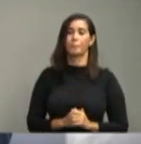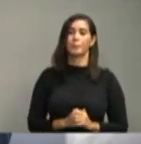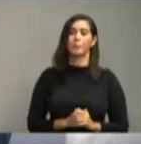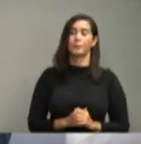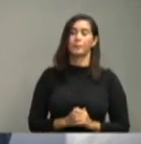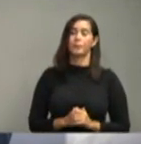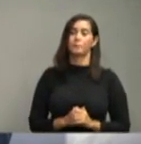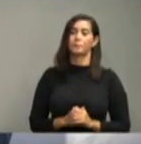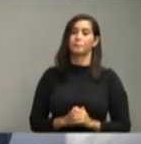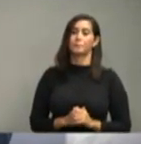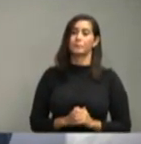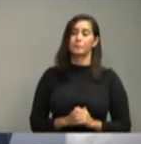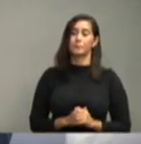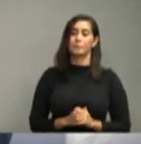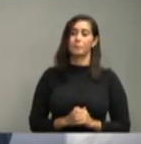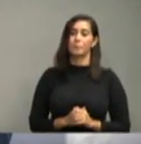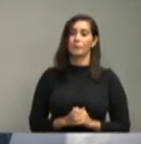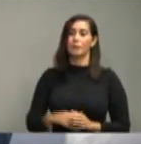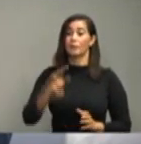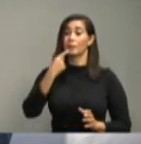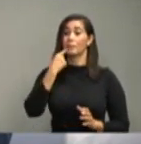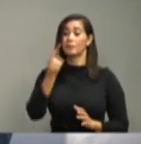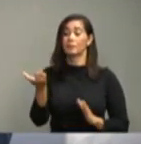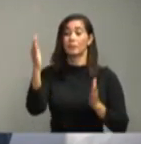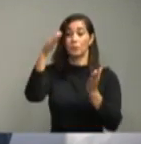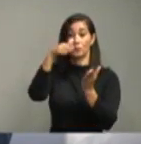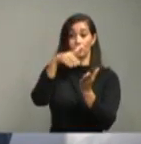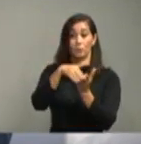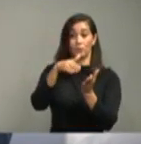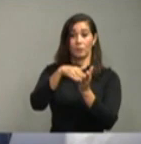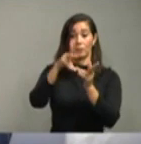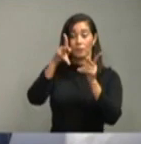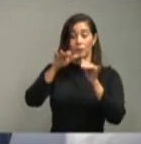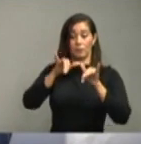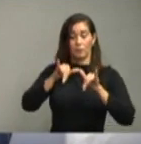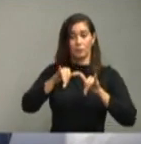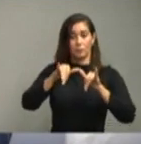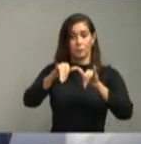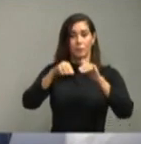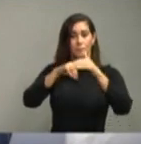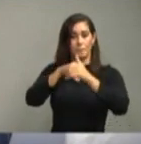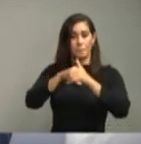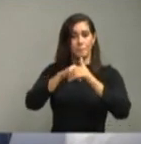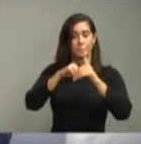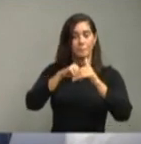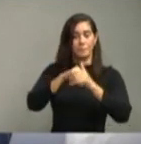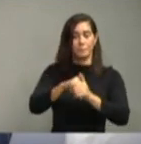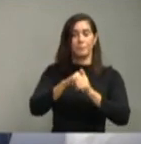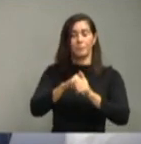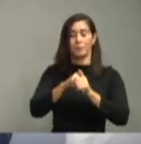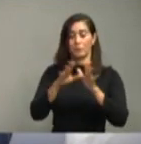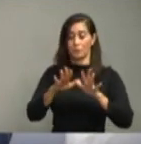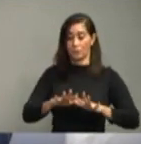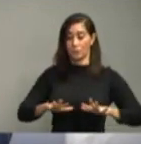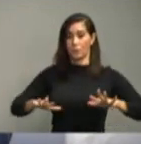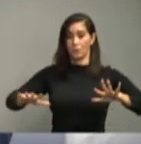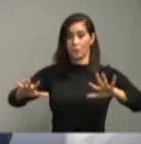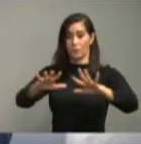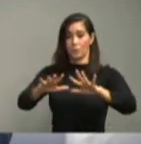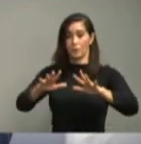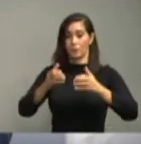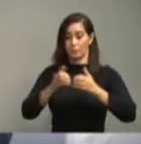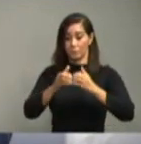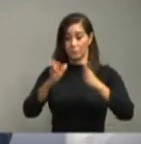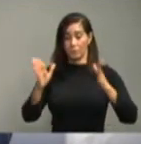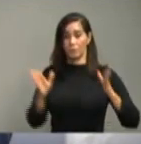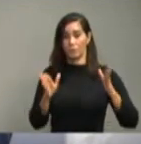Ratificar a los supermercados, bancos y espacios públicos de